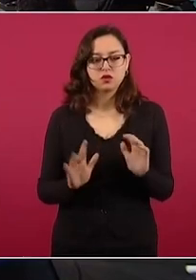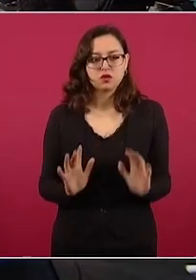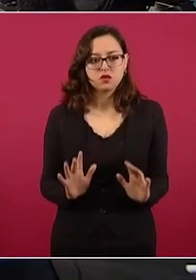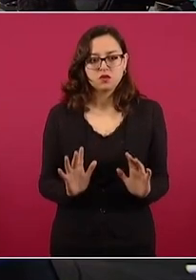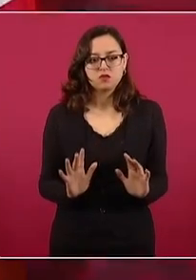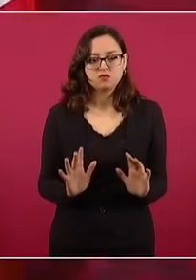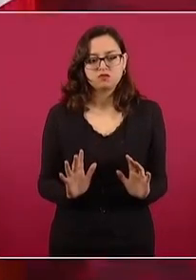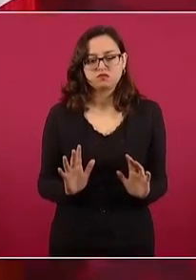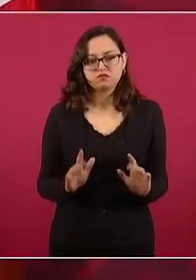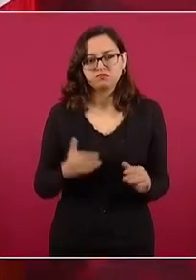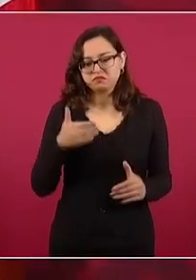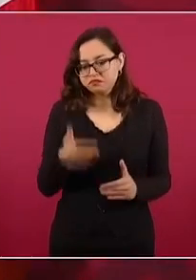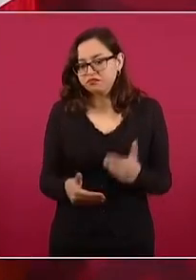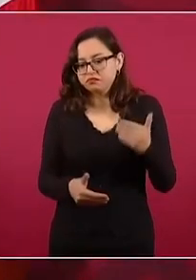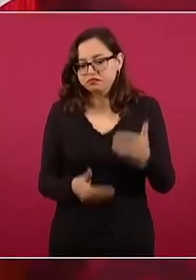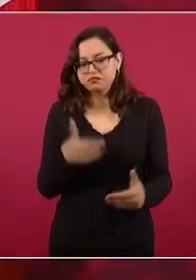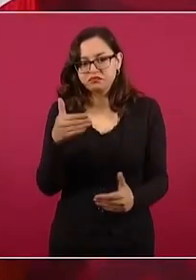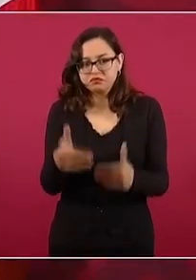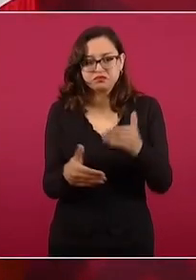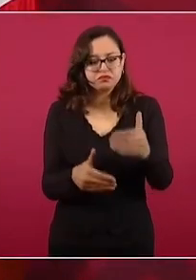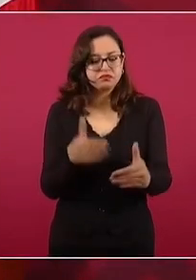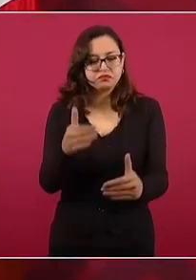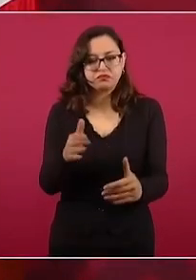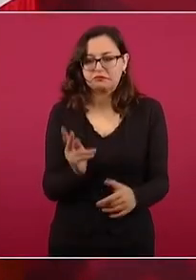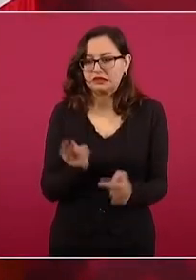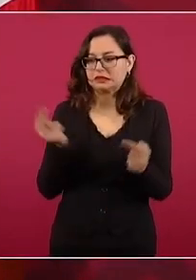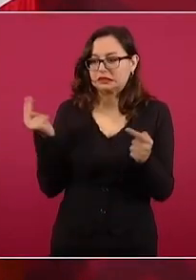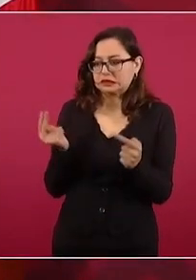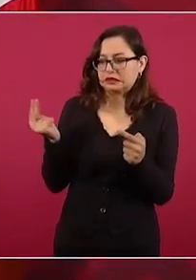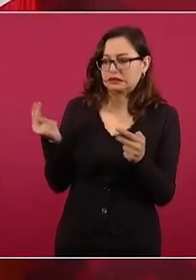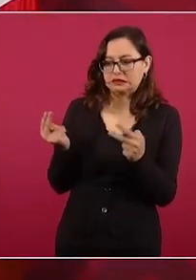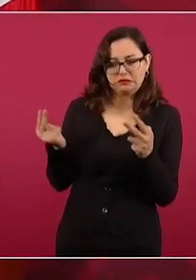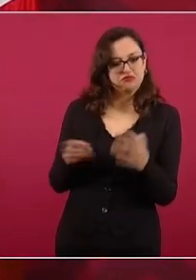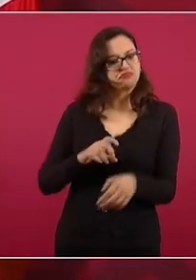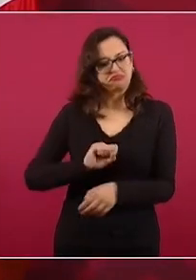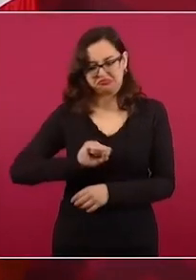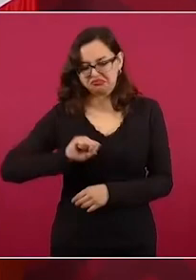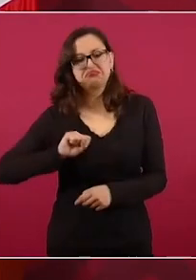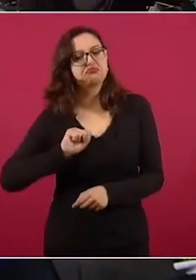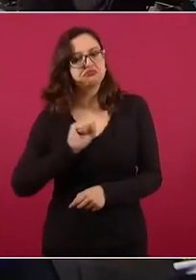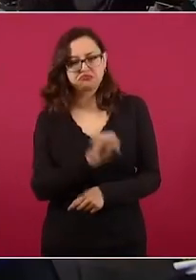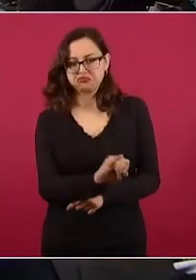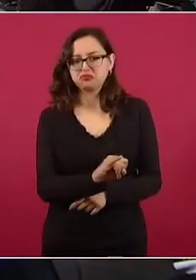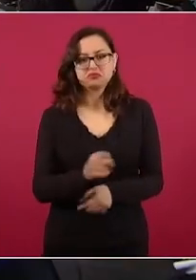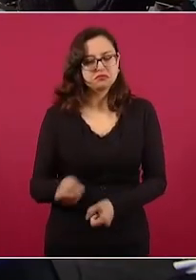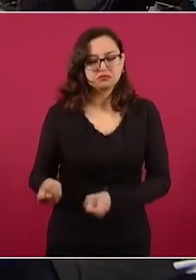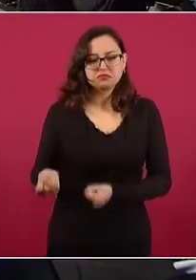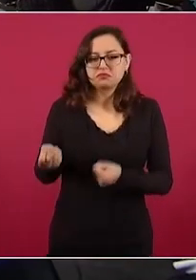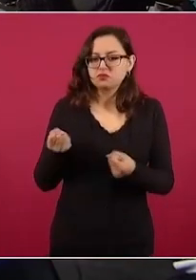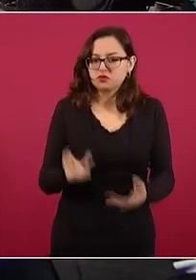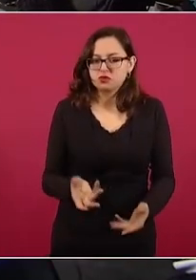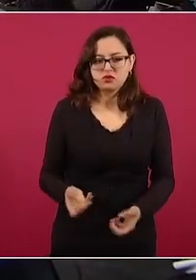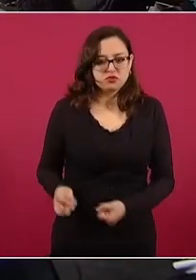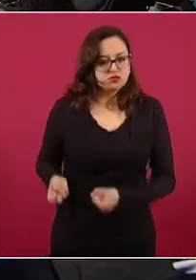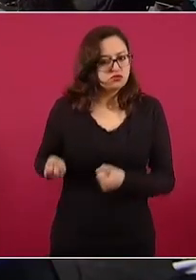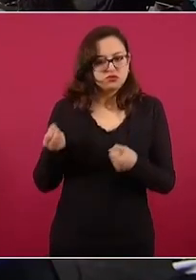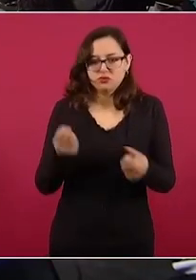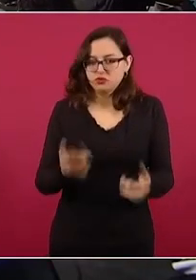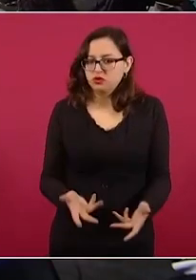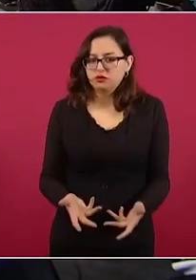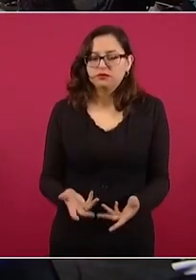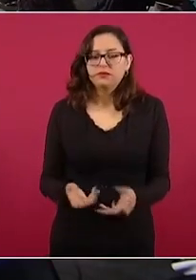recomendando los ingenieros mineros, los expertos